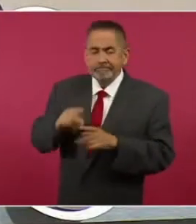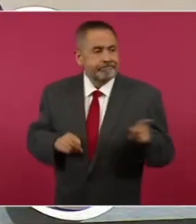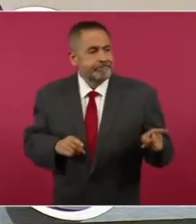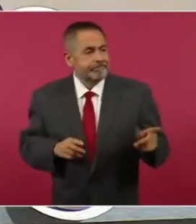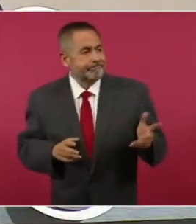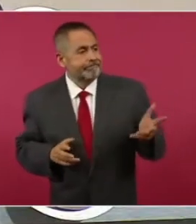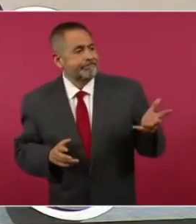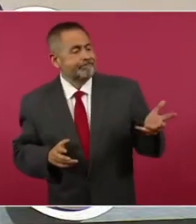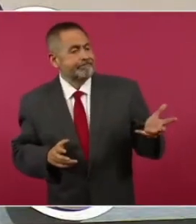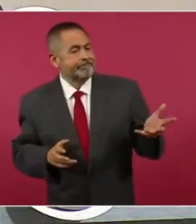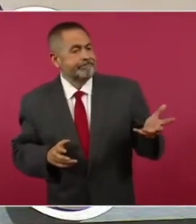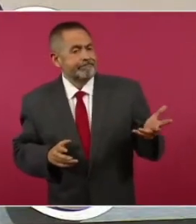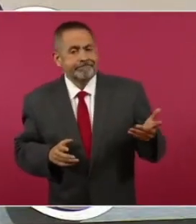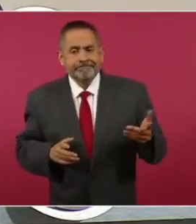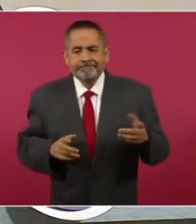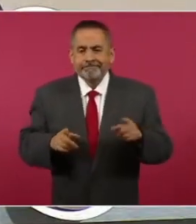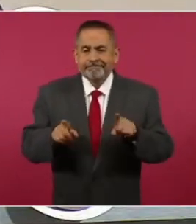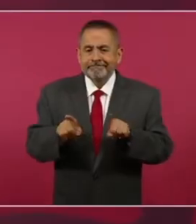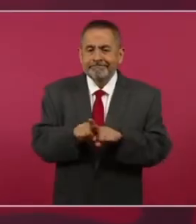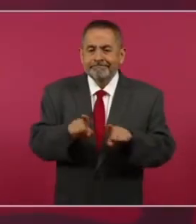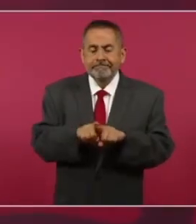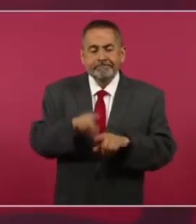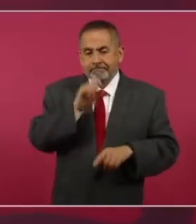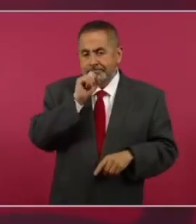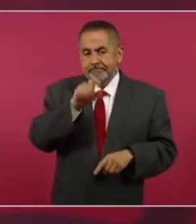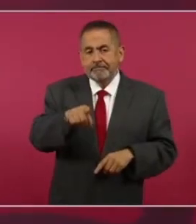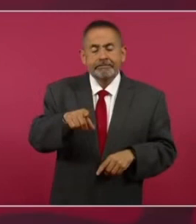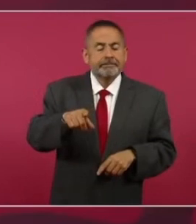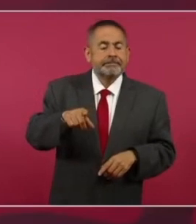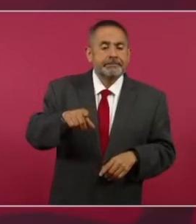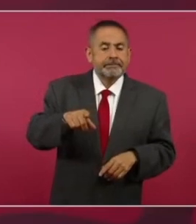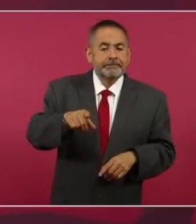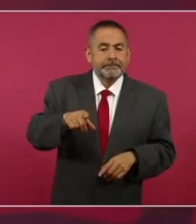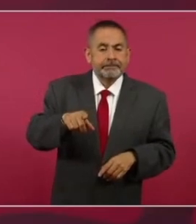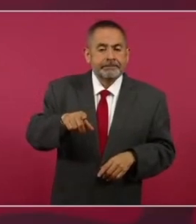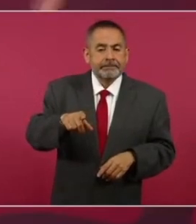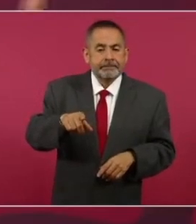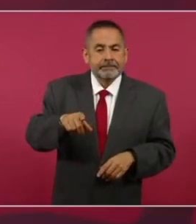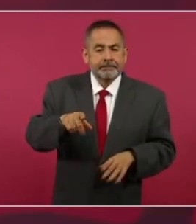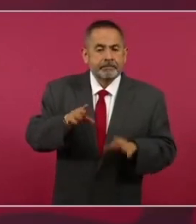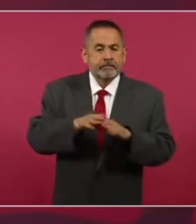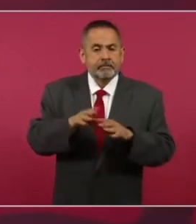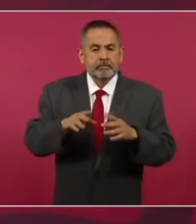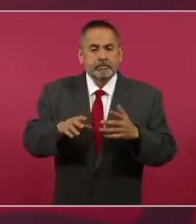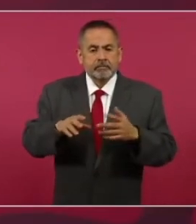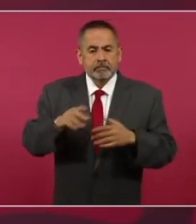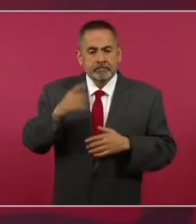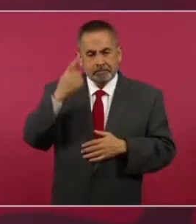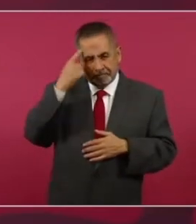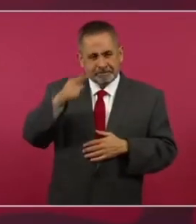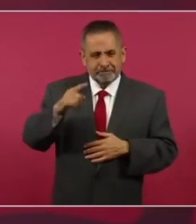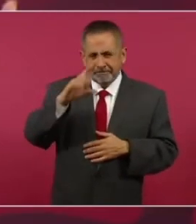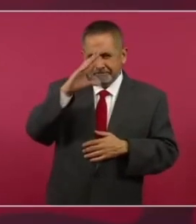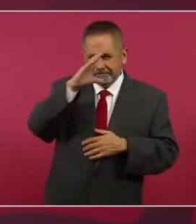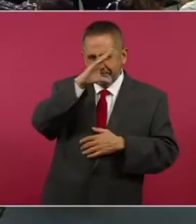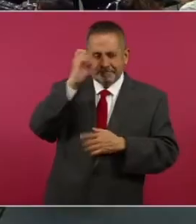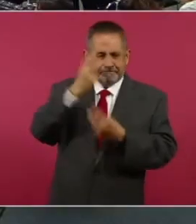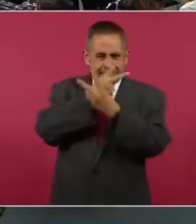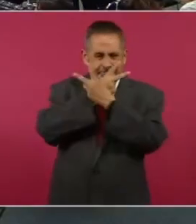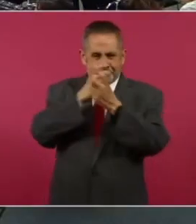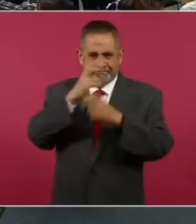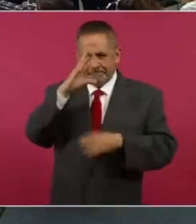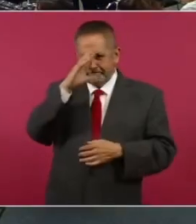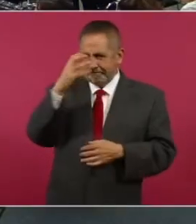Pero lo mismo pasa en el caso de un servicio, de una placa que usted